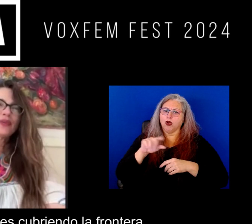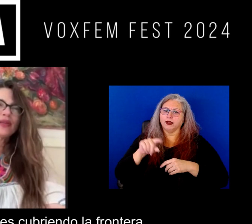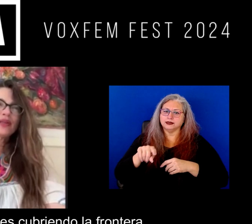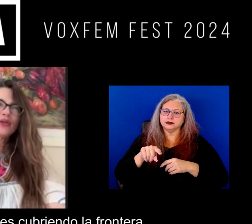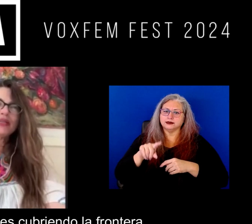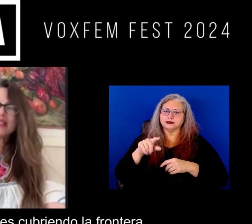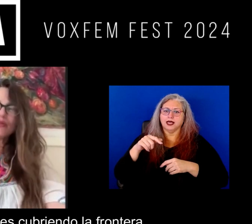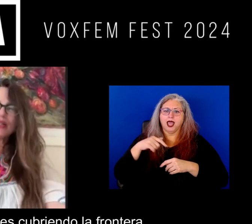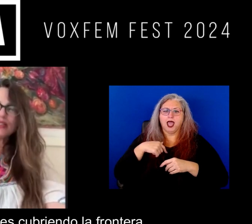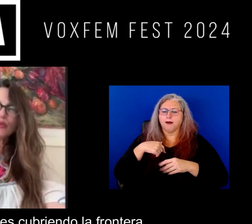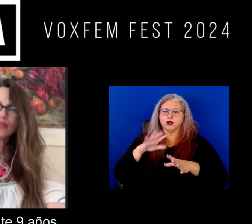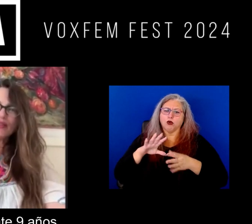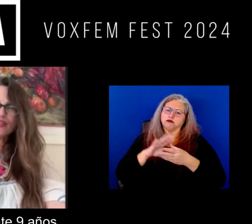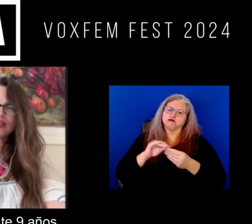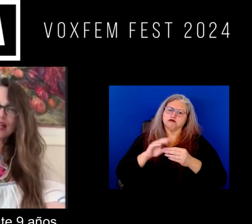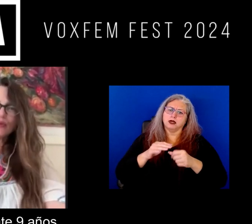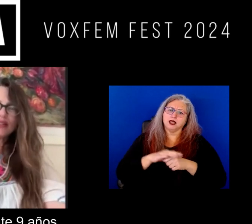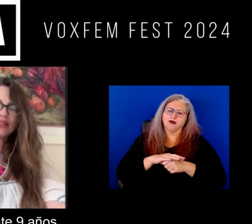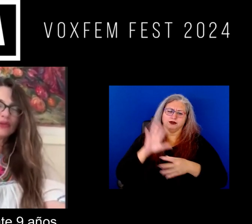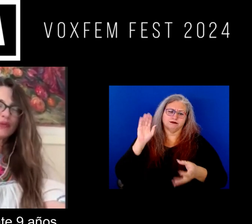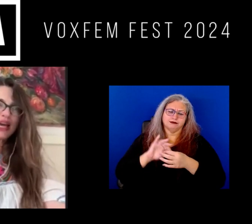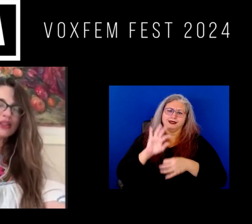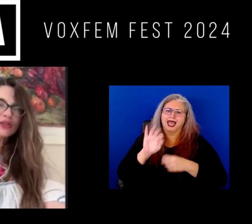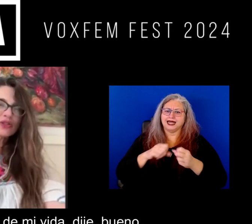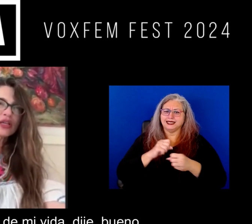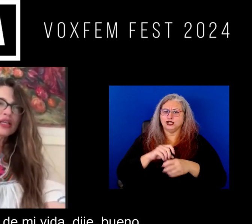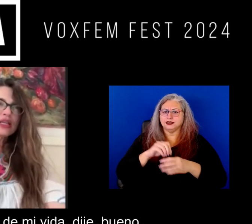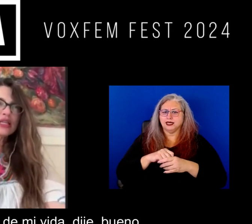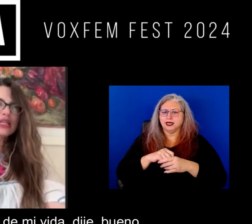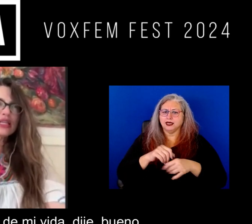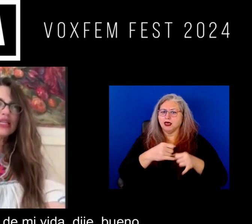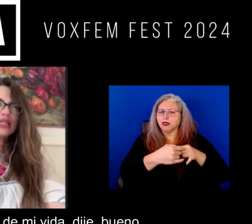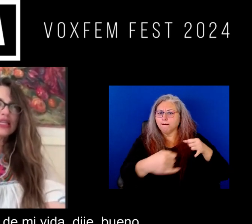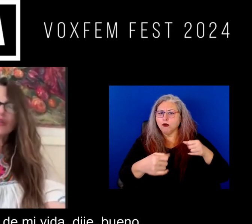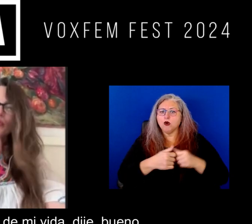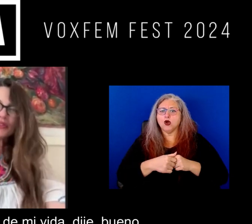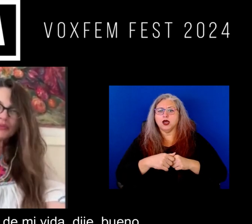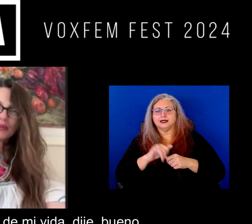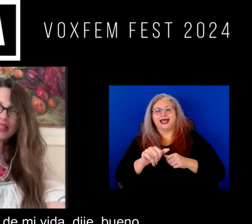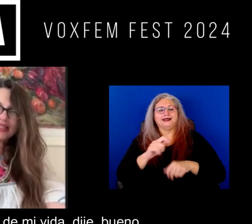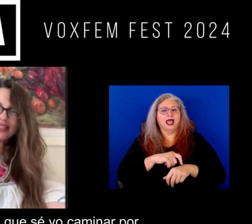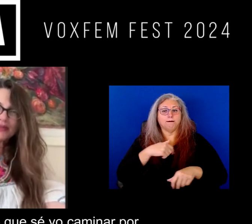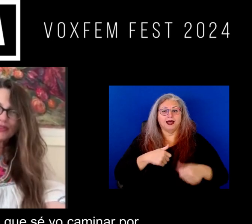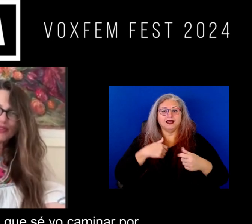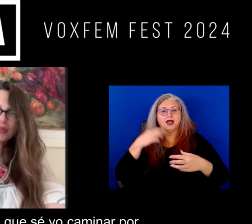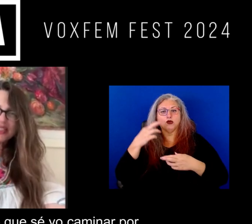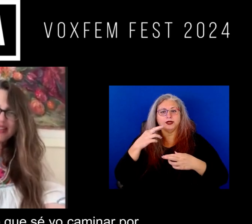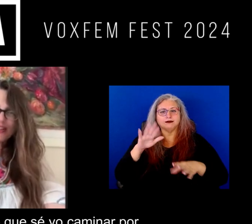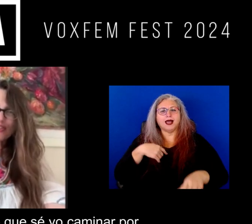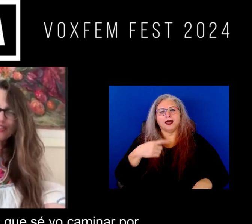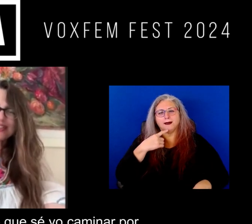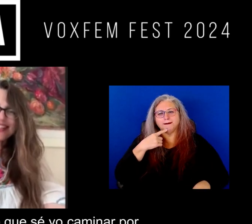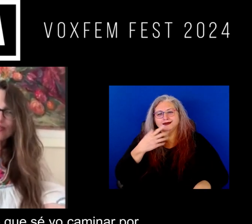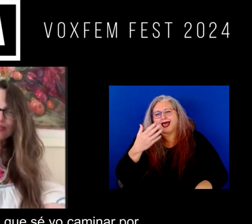yo había estado antes cubriendo la frontera durante nueve años y en un momento de mi vida dije bueno yo también